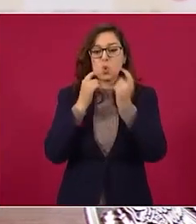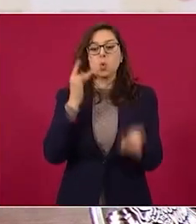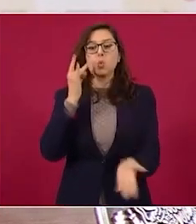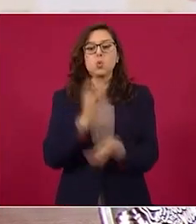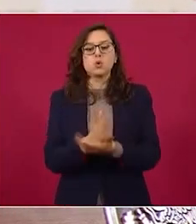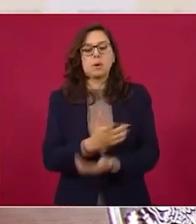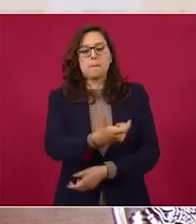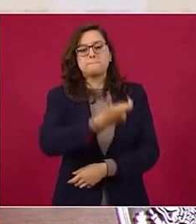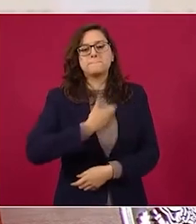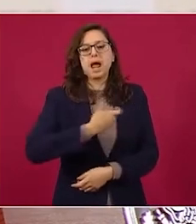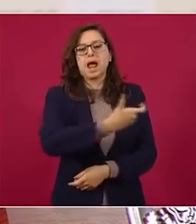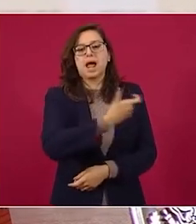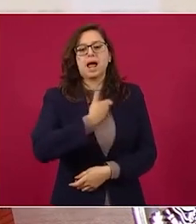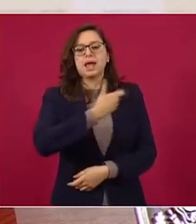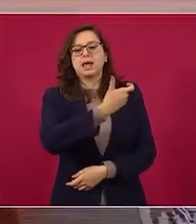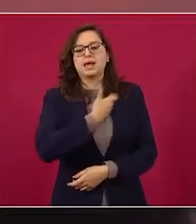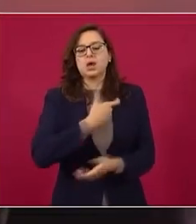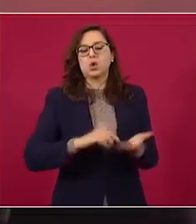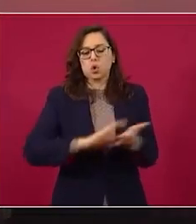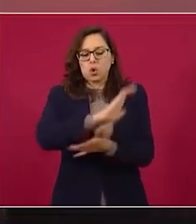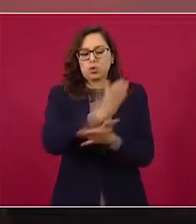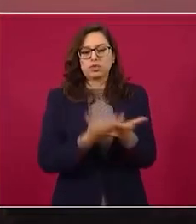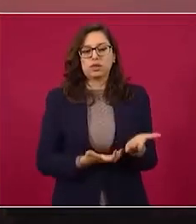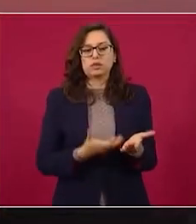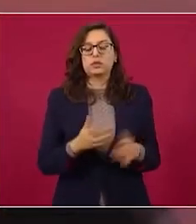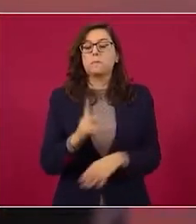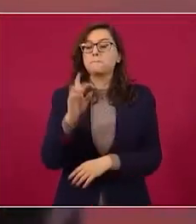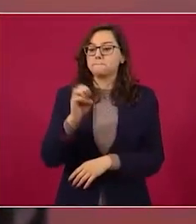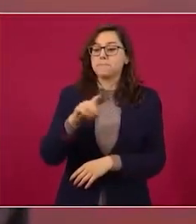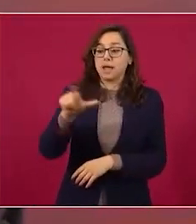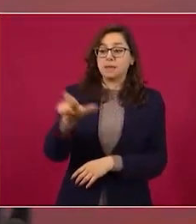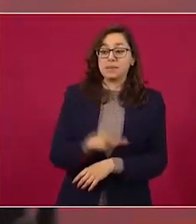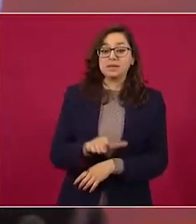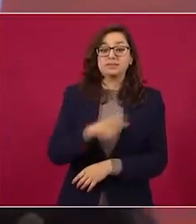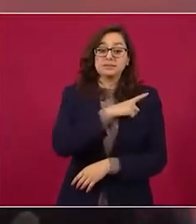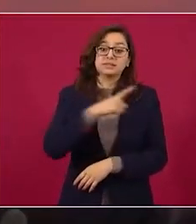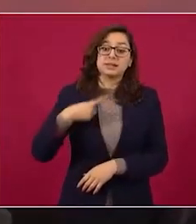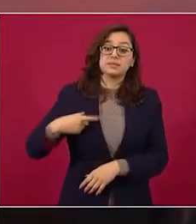contrato de obra entonces Pemex les pagaba